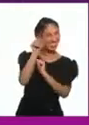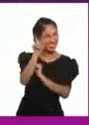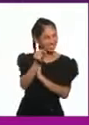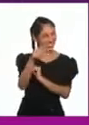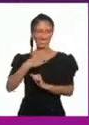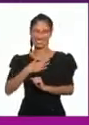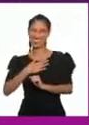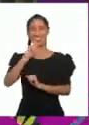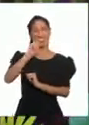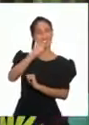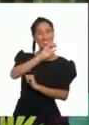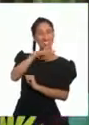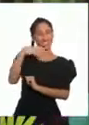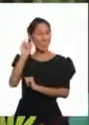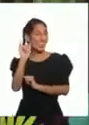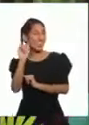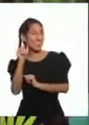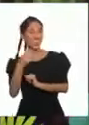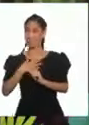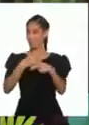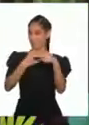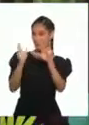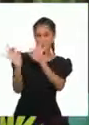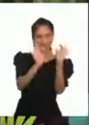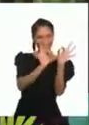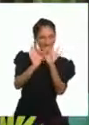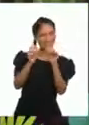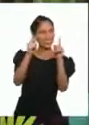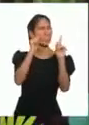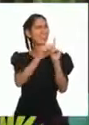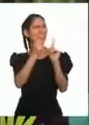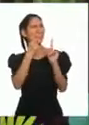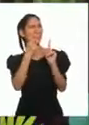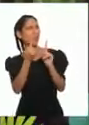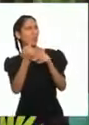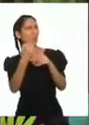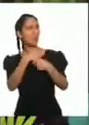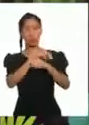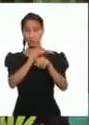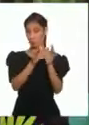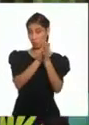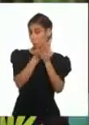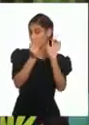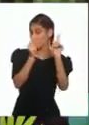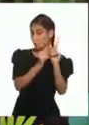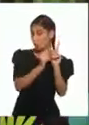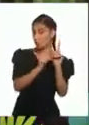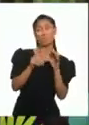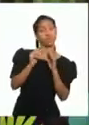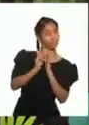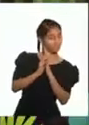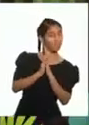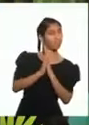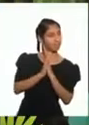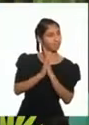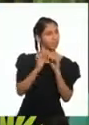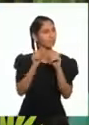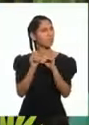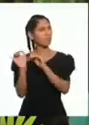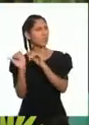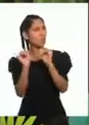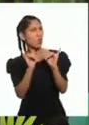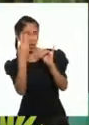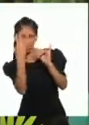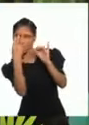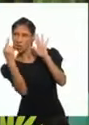Ella Diseña Kené Como los que se ven En la falda